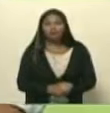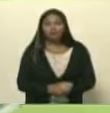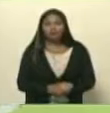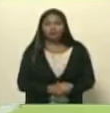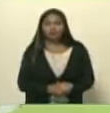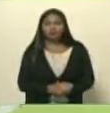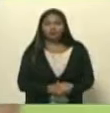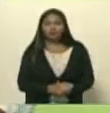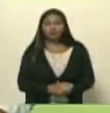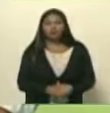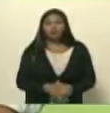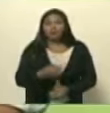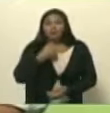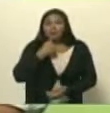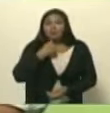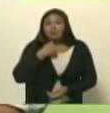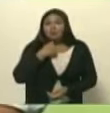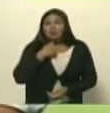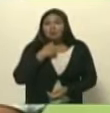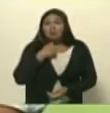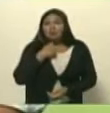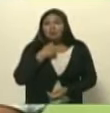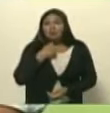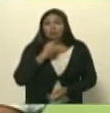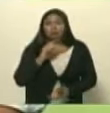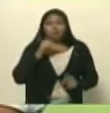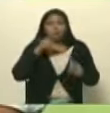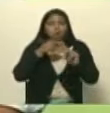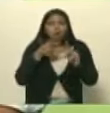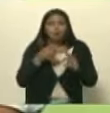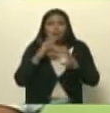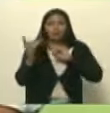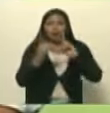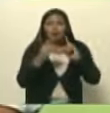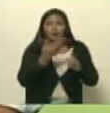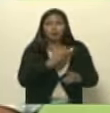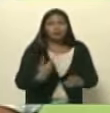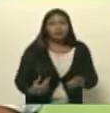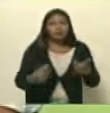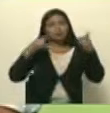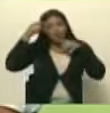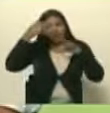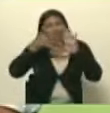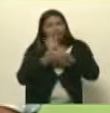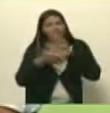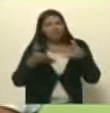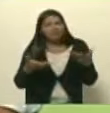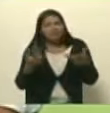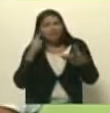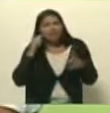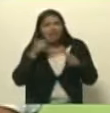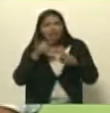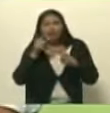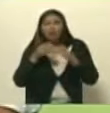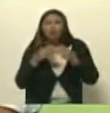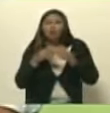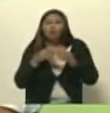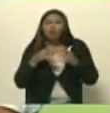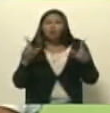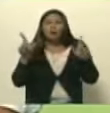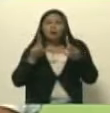para mi inesquecible dialogar con el presidente Chávez sobre un canal de